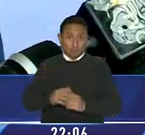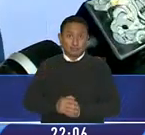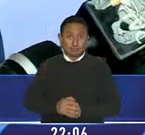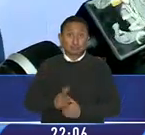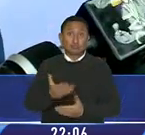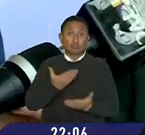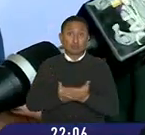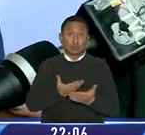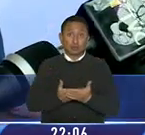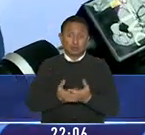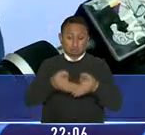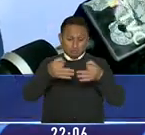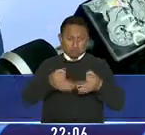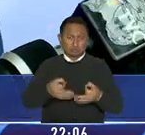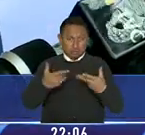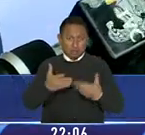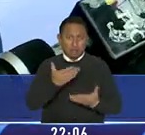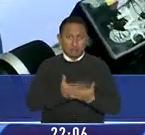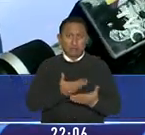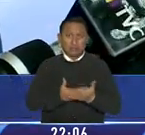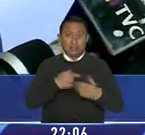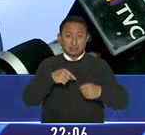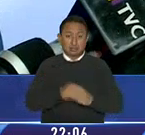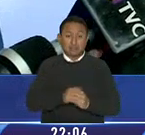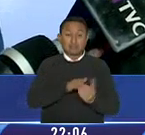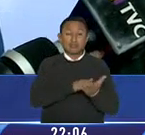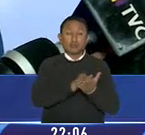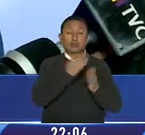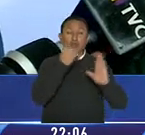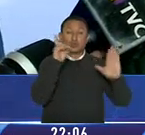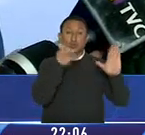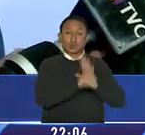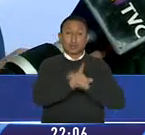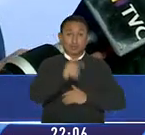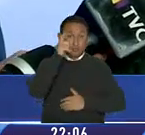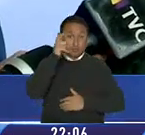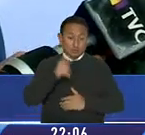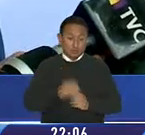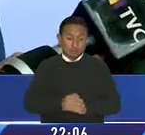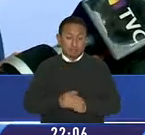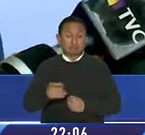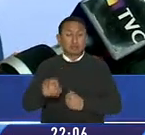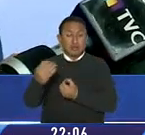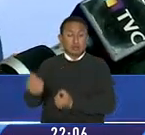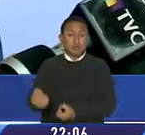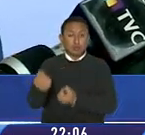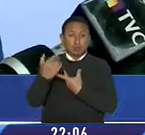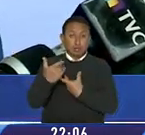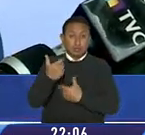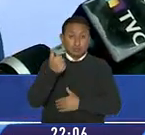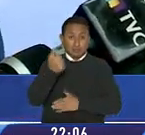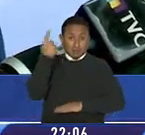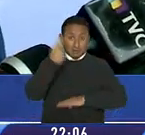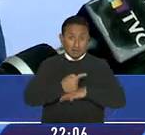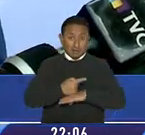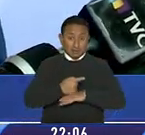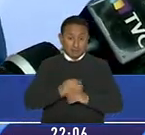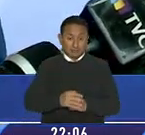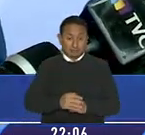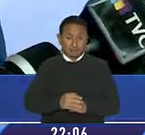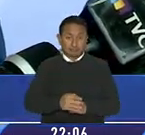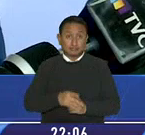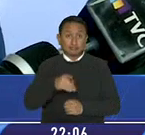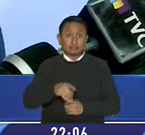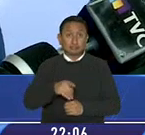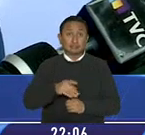la evidencia que se han cumplido. Tenemos la copia de la denuncia ante la Fiscalía. Tenemos la copia del informe remitido el mismo día por la